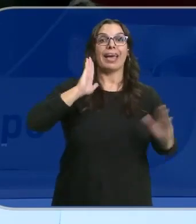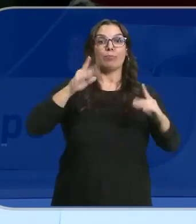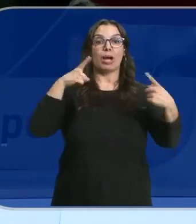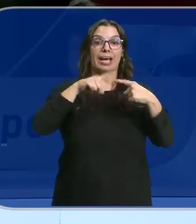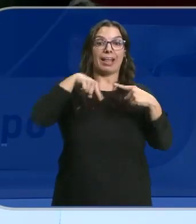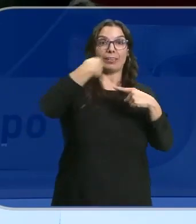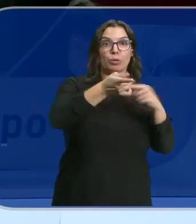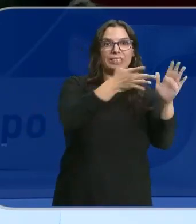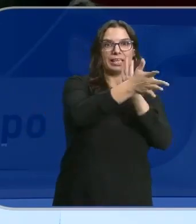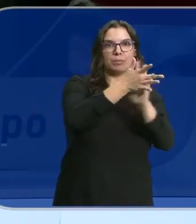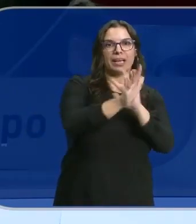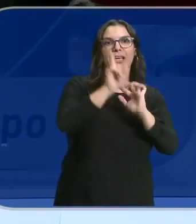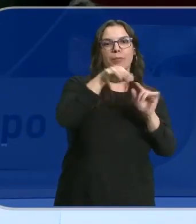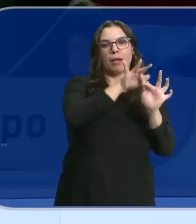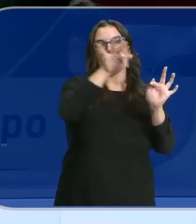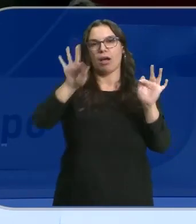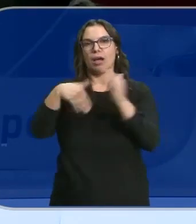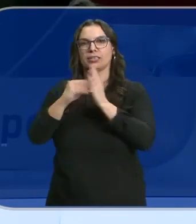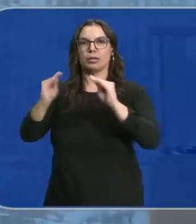Nos hemos podido colar en uno de sus ensayos.